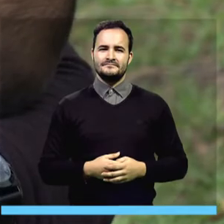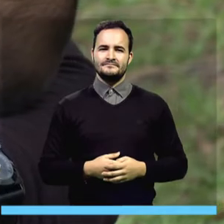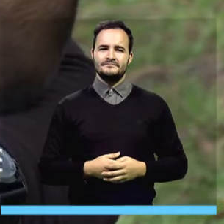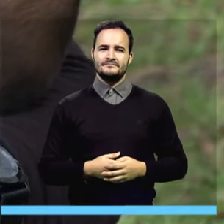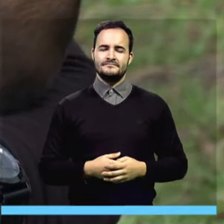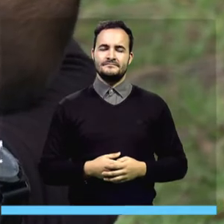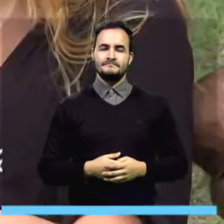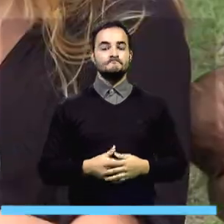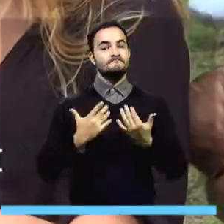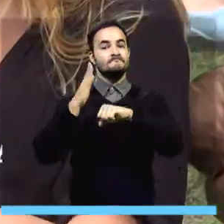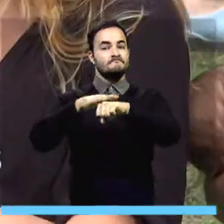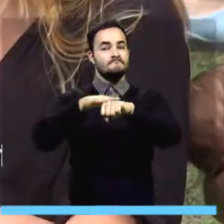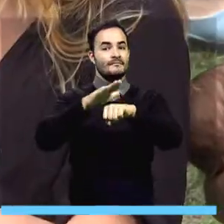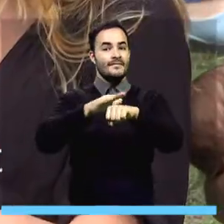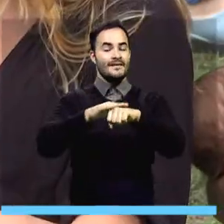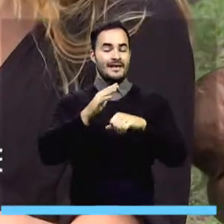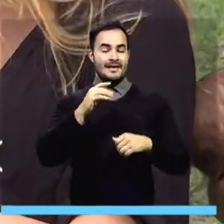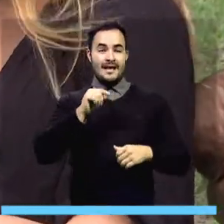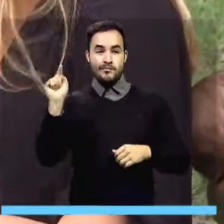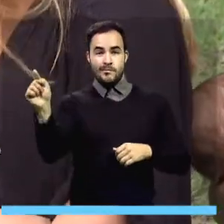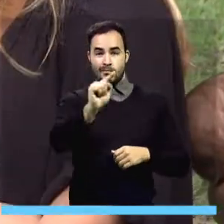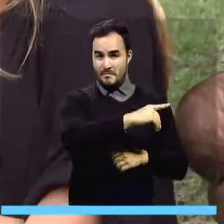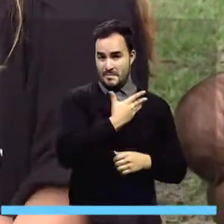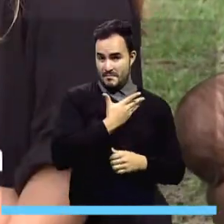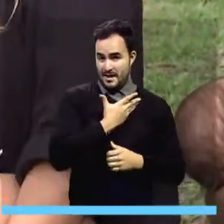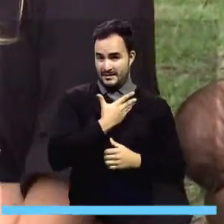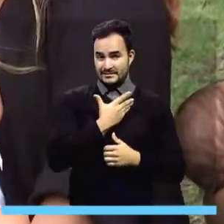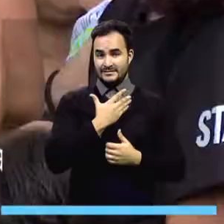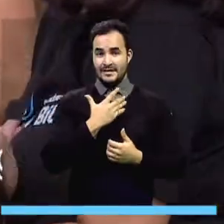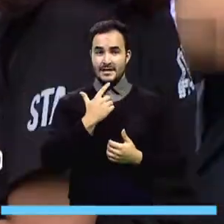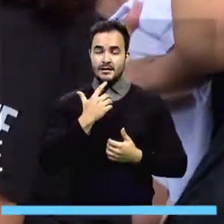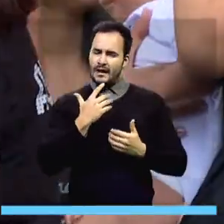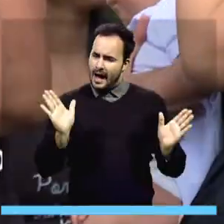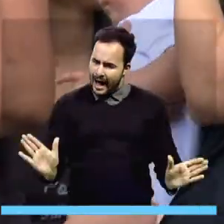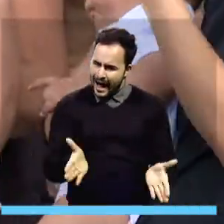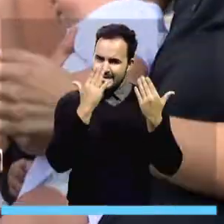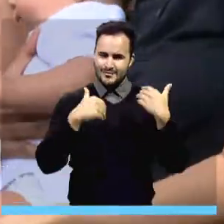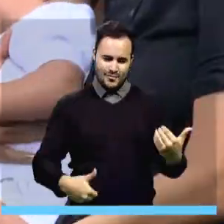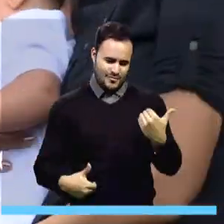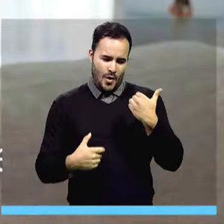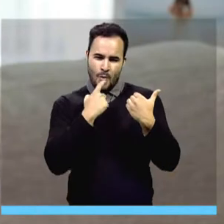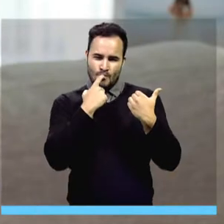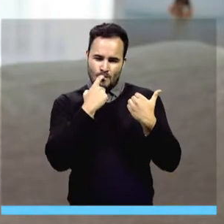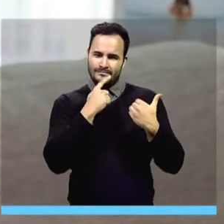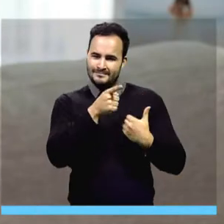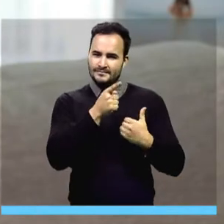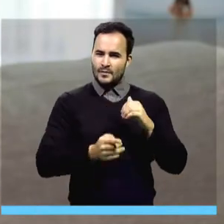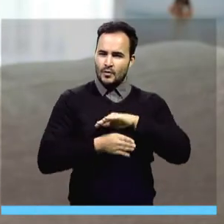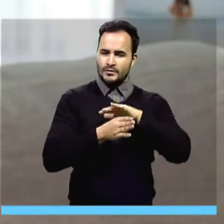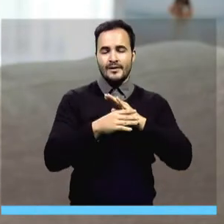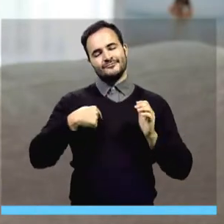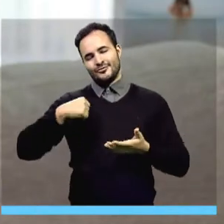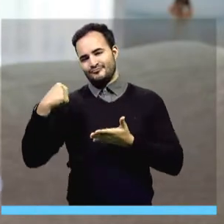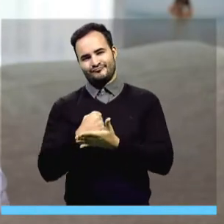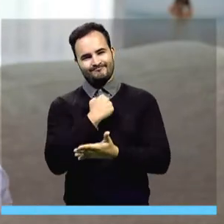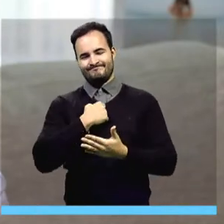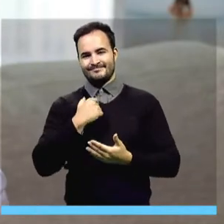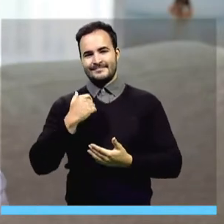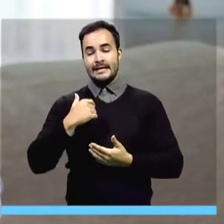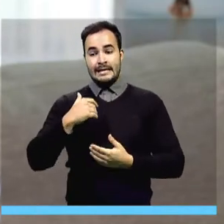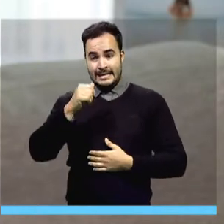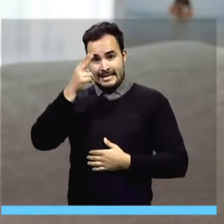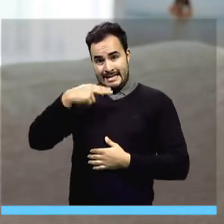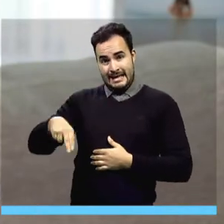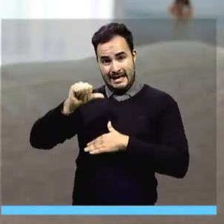Queremos hacerle una invitación muy especial a todas las mamás que están lactando a sus bebés. Yo desafortunadamente no lo pude seguir haciendo